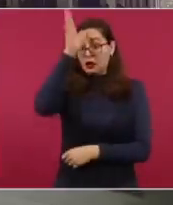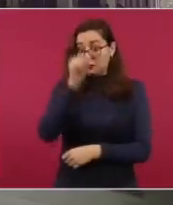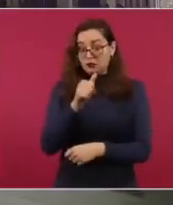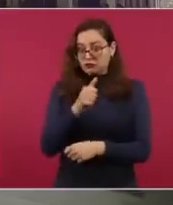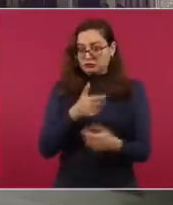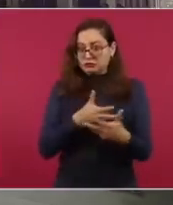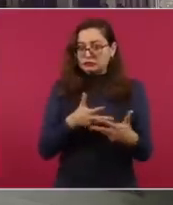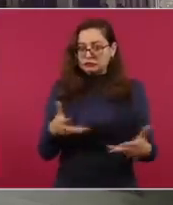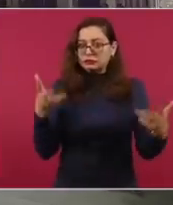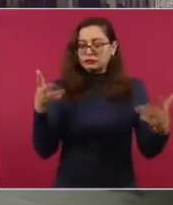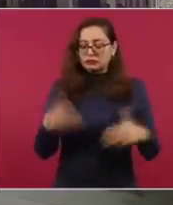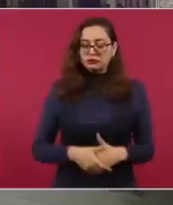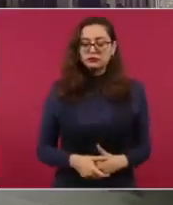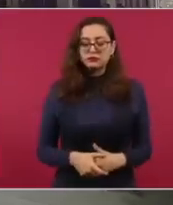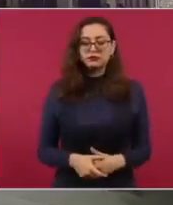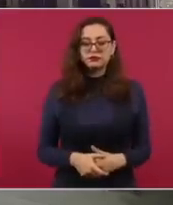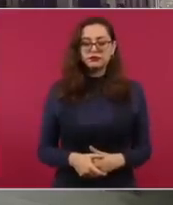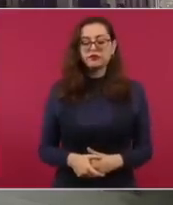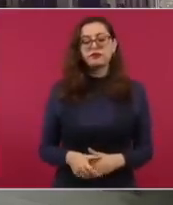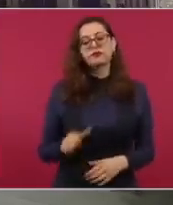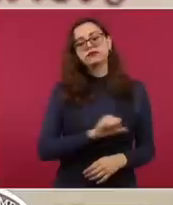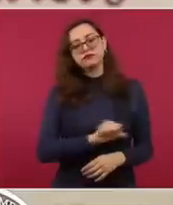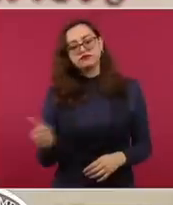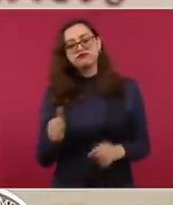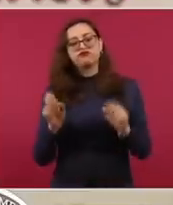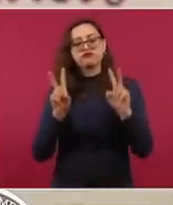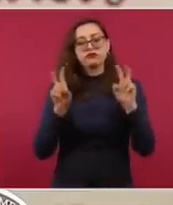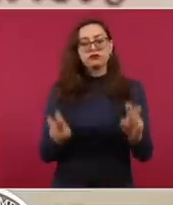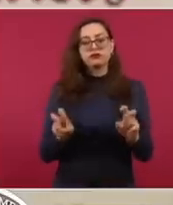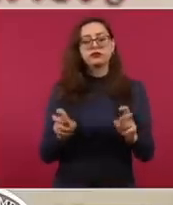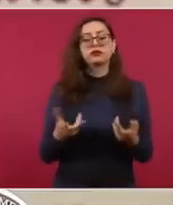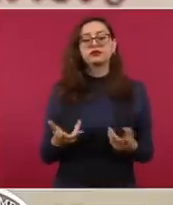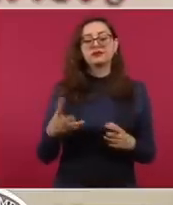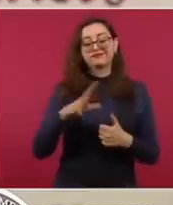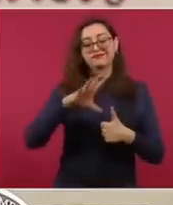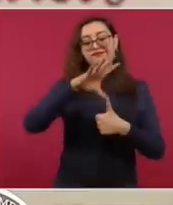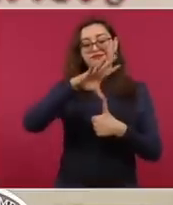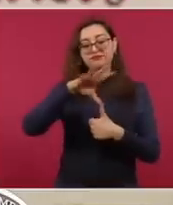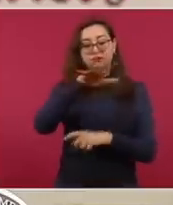Cuarto tema que tocamos en donde llegamos también a avances significativos tiene que ver con la seguridad en la región,